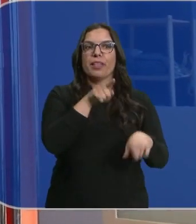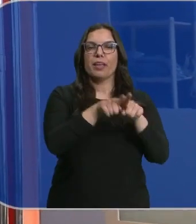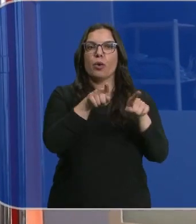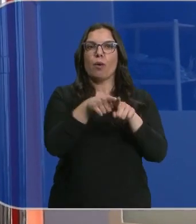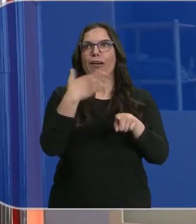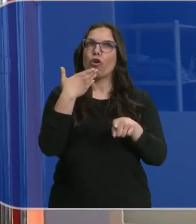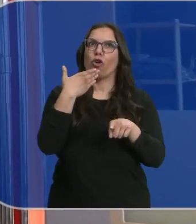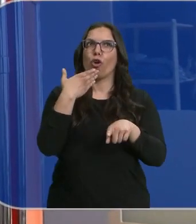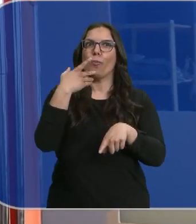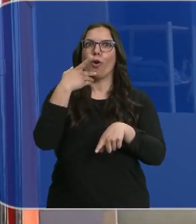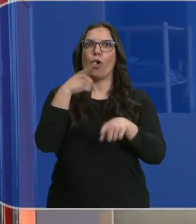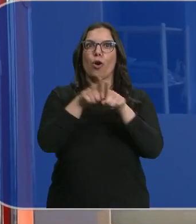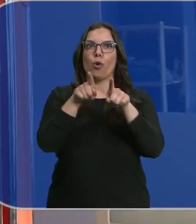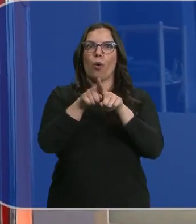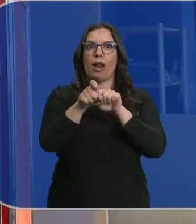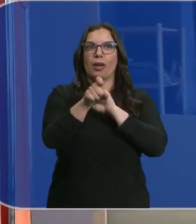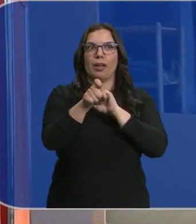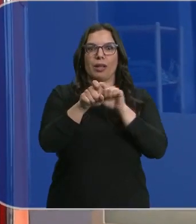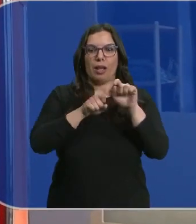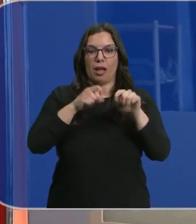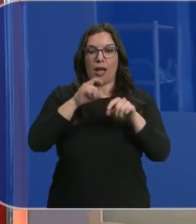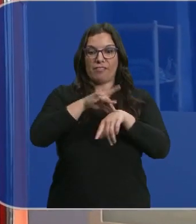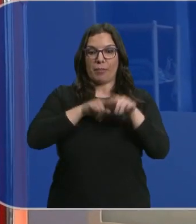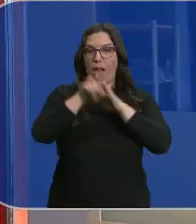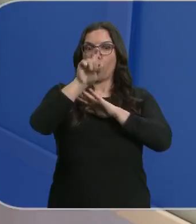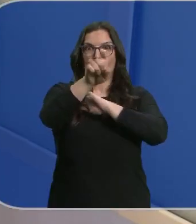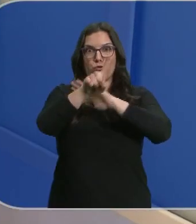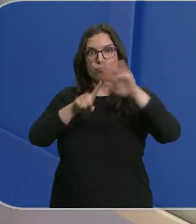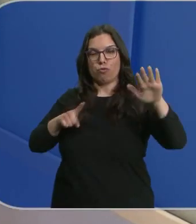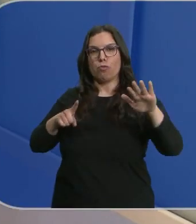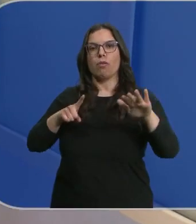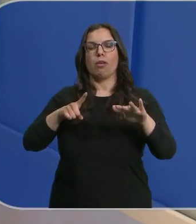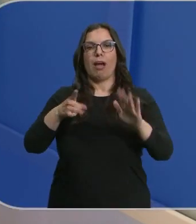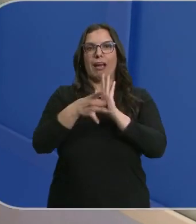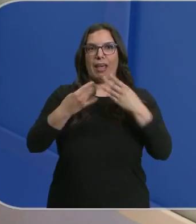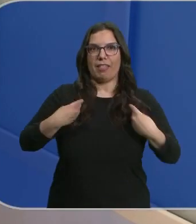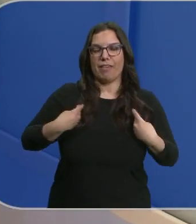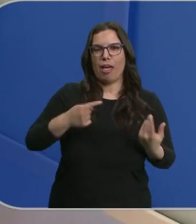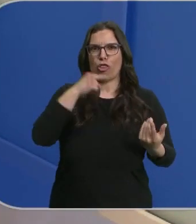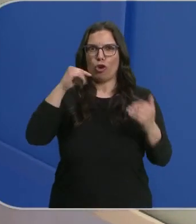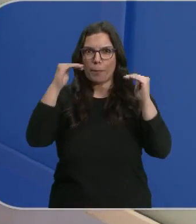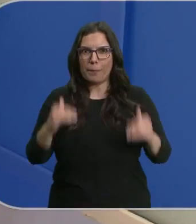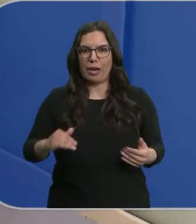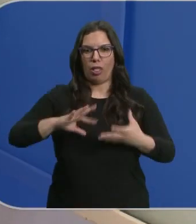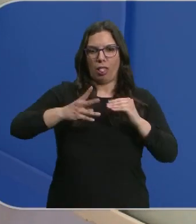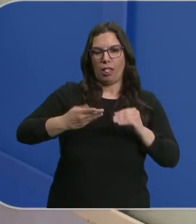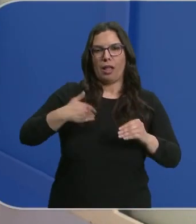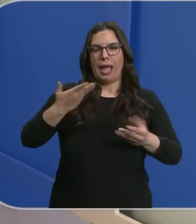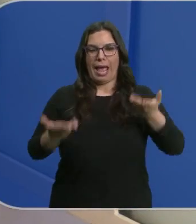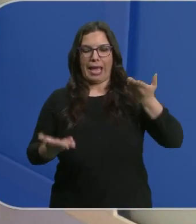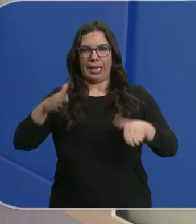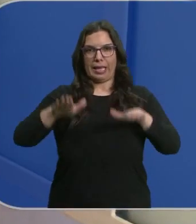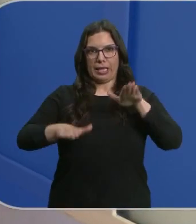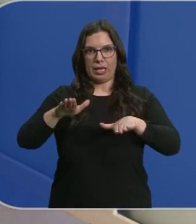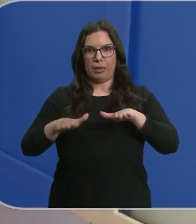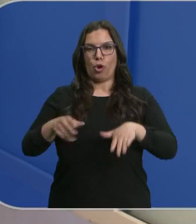ese cinco años atrás. Es calidad de vida. Al final es no tener dolor, no reducir la espasticidad, dar equilibrio y